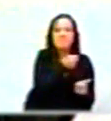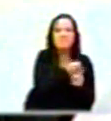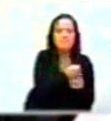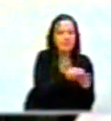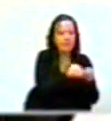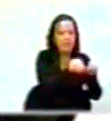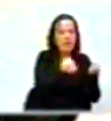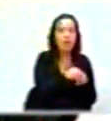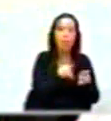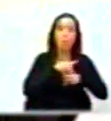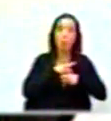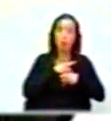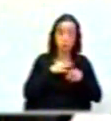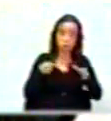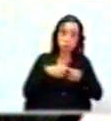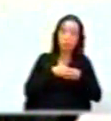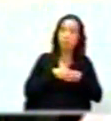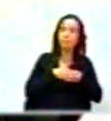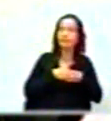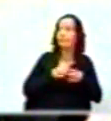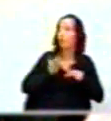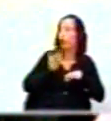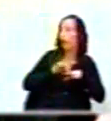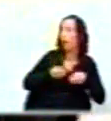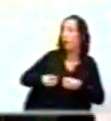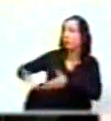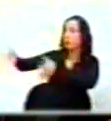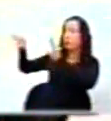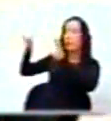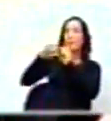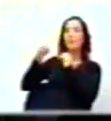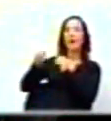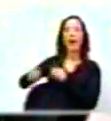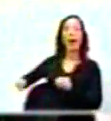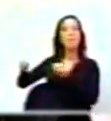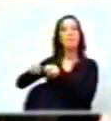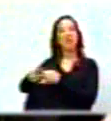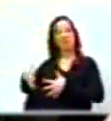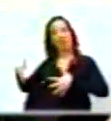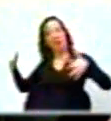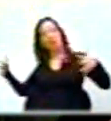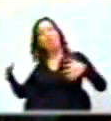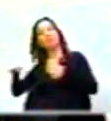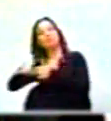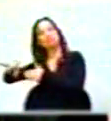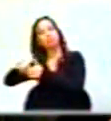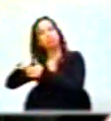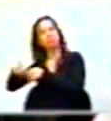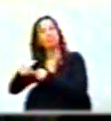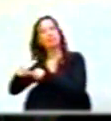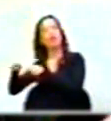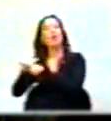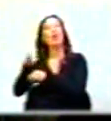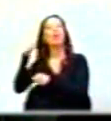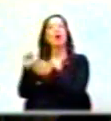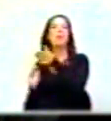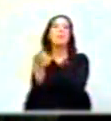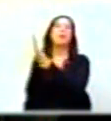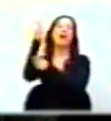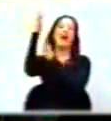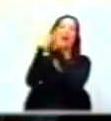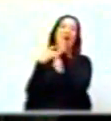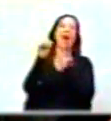titulación colectiva fueron entregadas simple y llanamente para la extensión de estos cultivos permanentes como la palma africana.